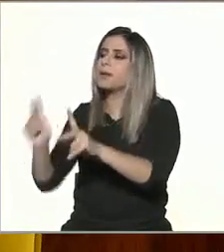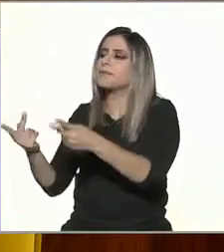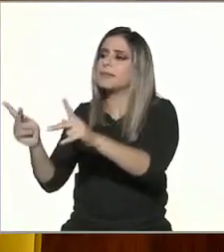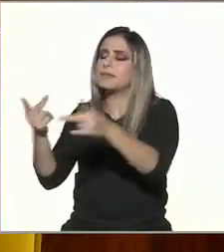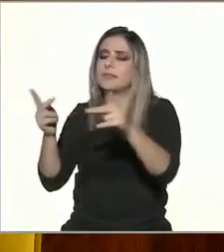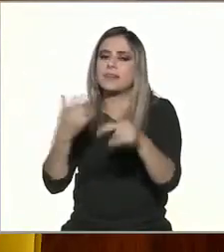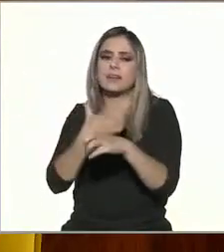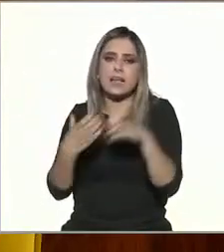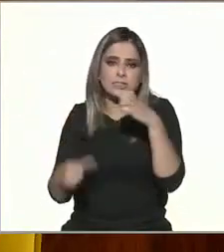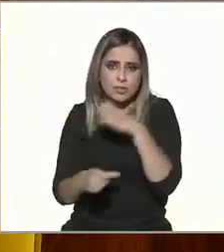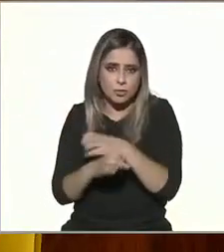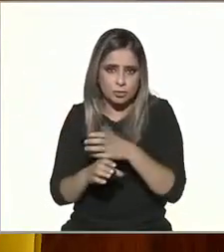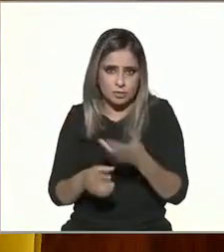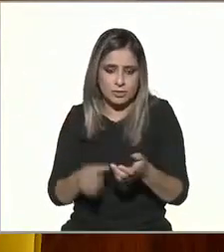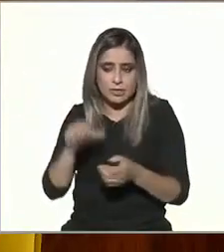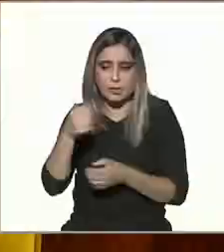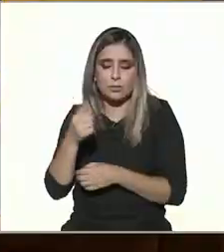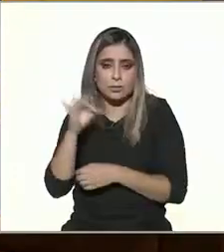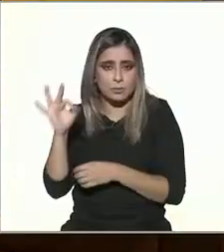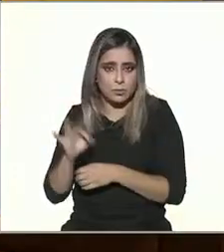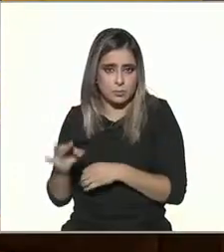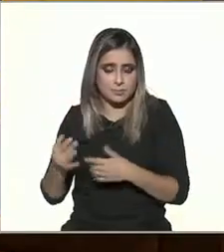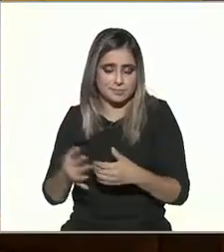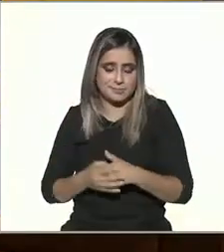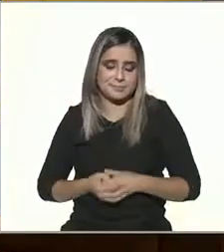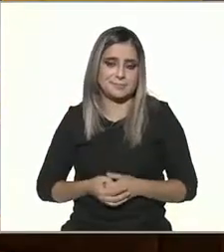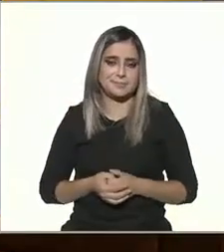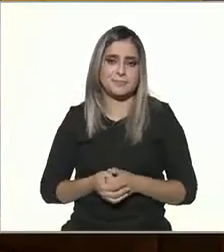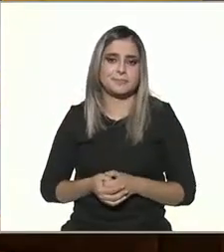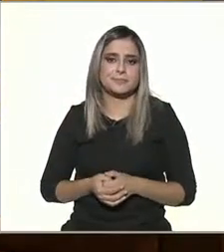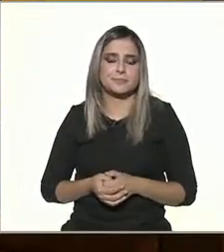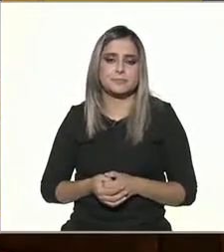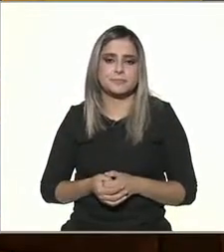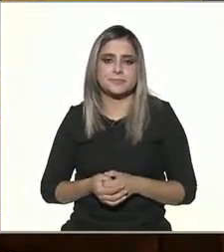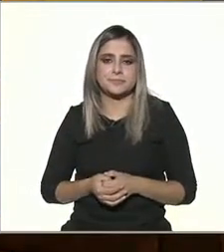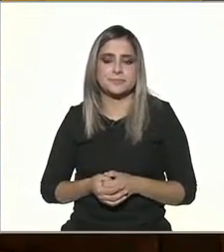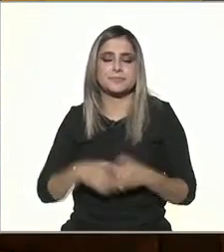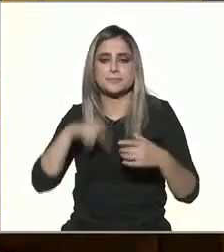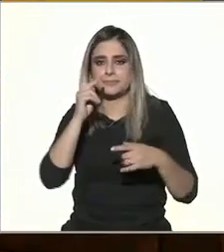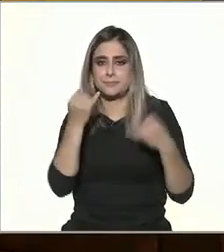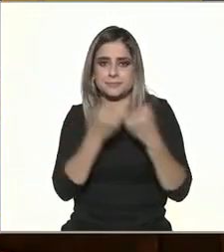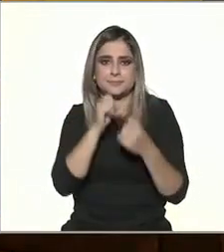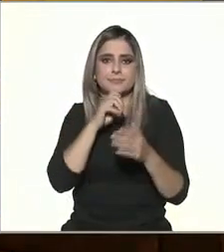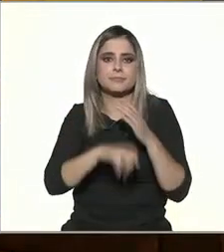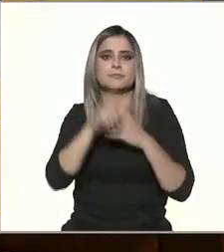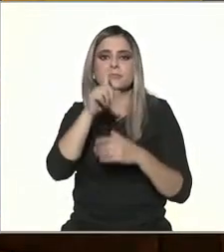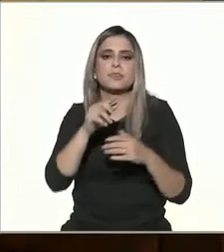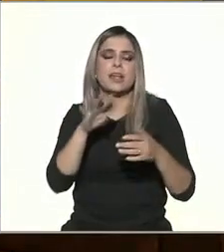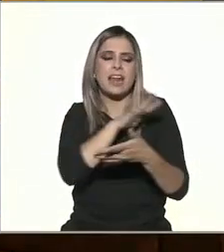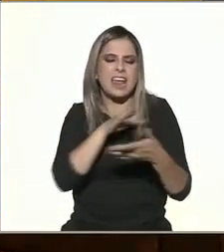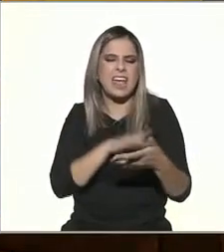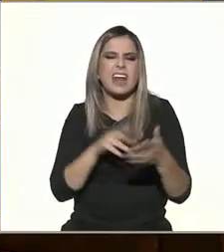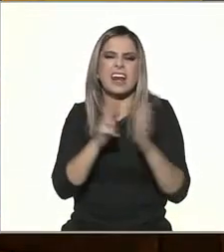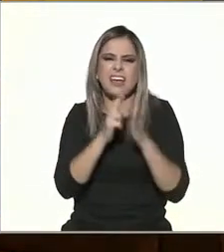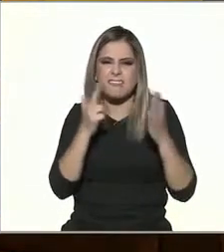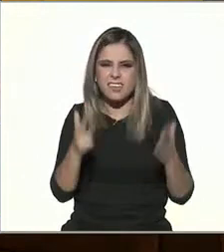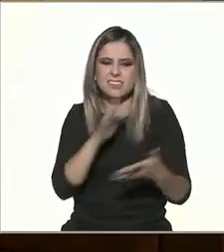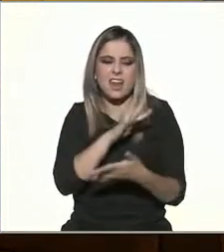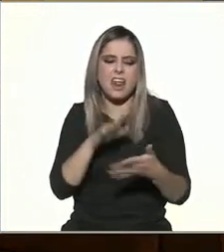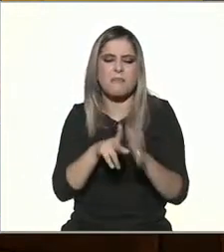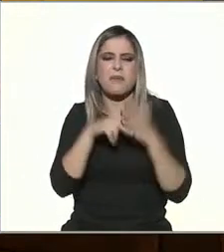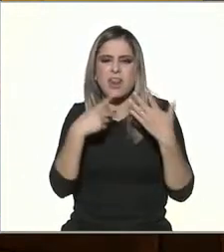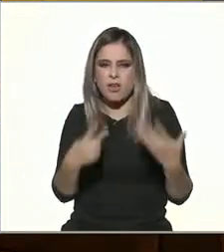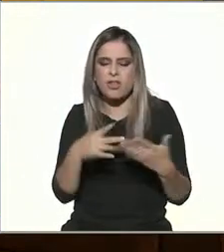las personas, del 11%. Pero también, por ejemplo, para leer periódicos, revistas o libros, el